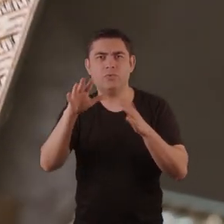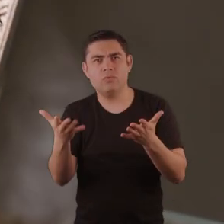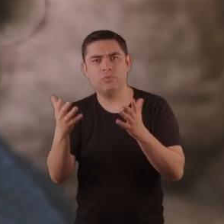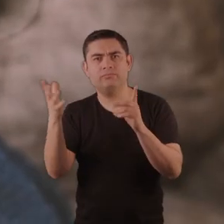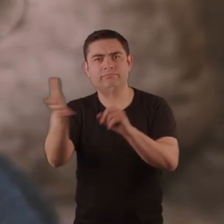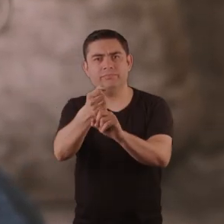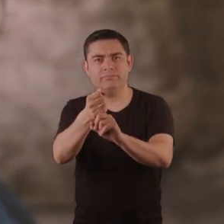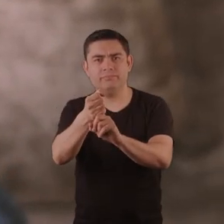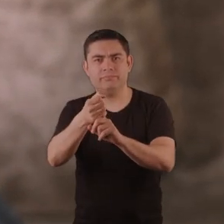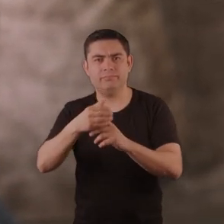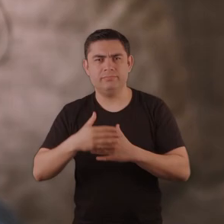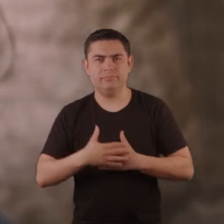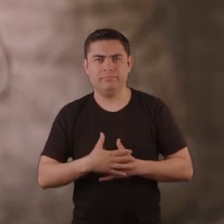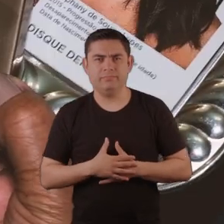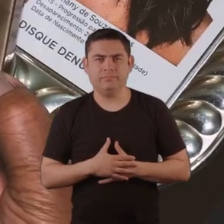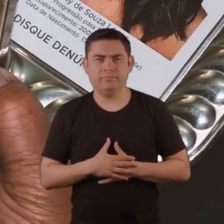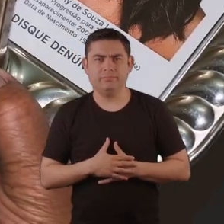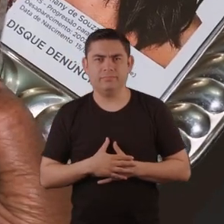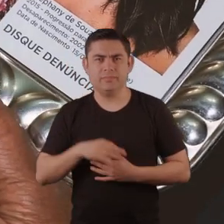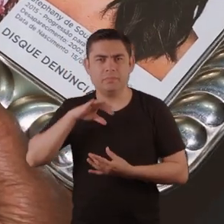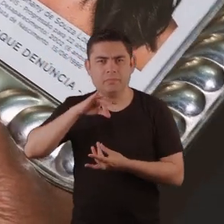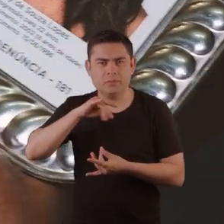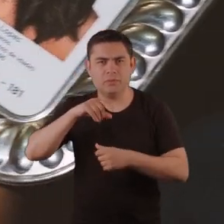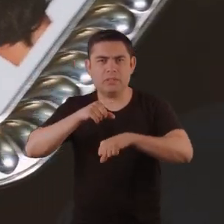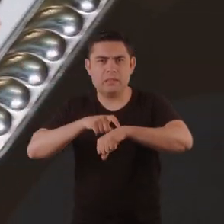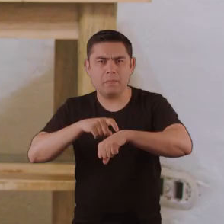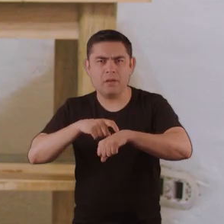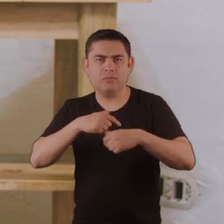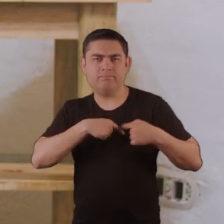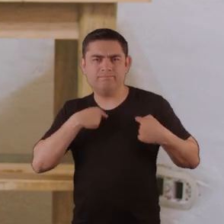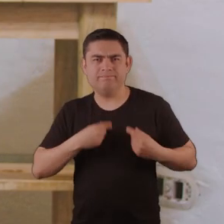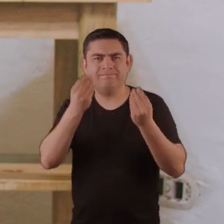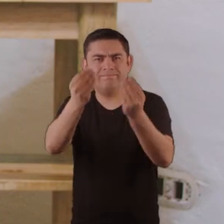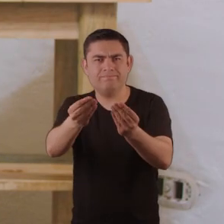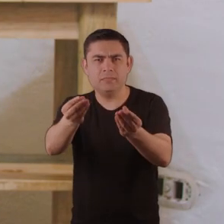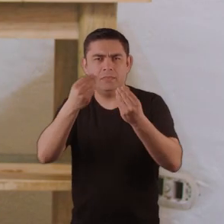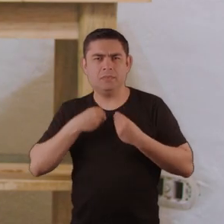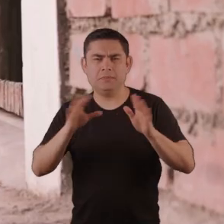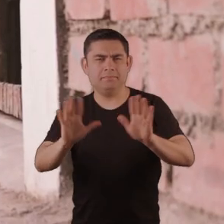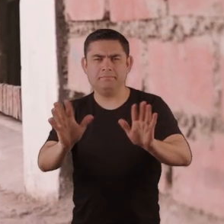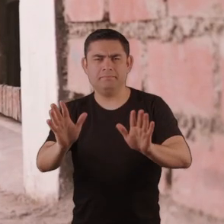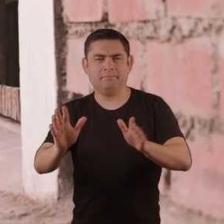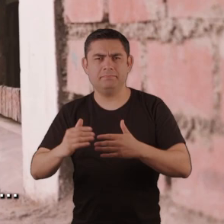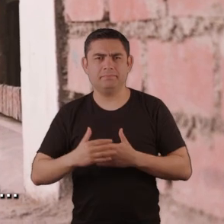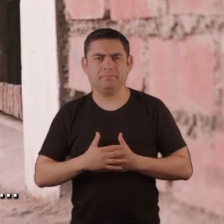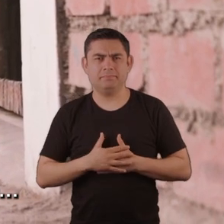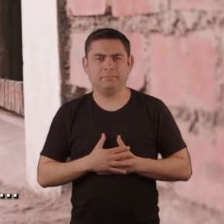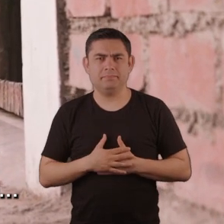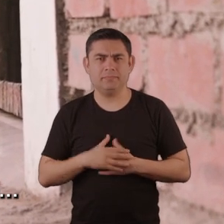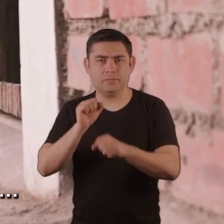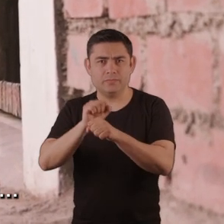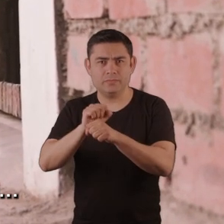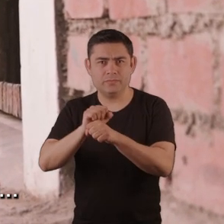encontrar a mi hija. O ella me va a encontrar a mí. Alma, tiempo, corazón, sin nada, cambio va a No